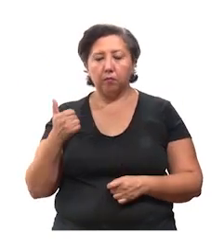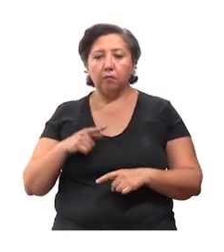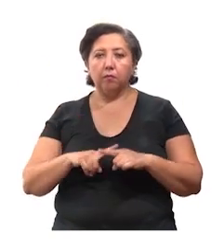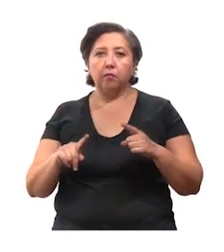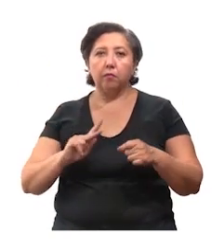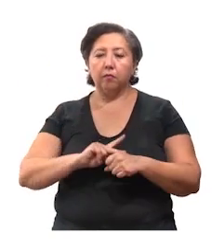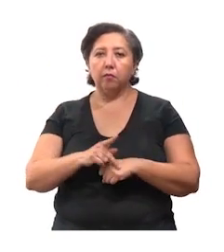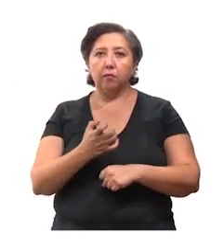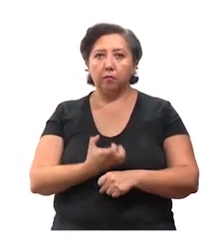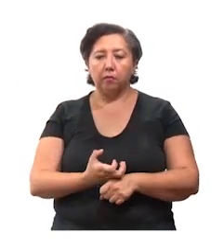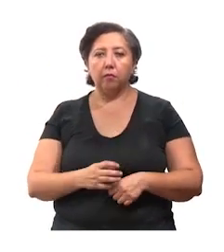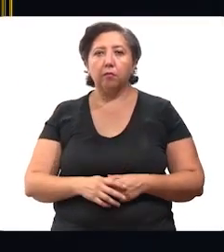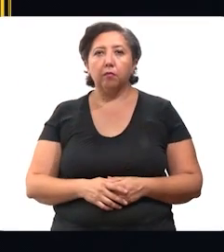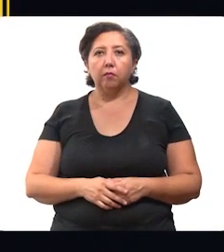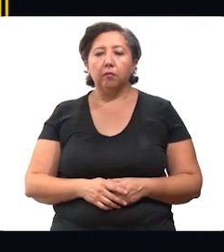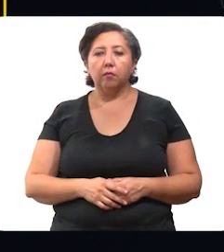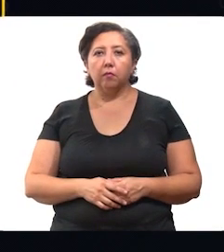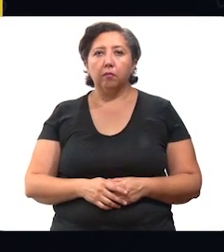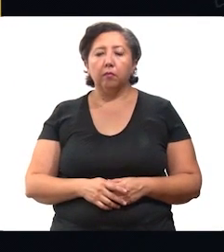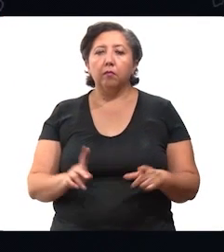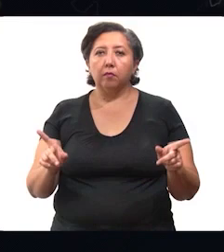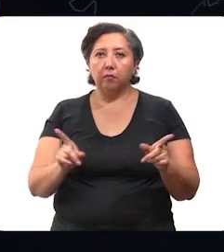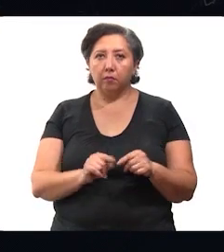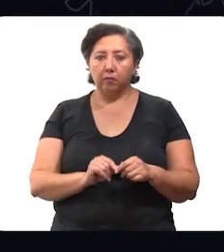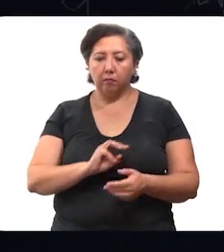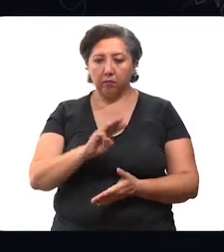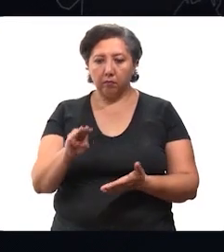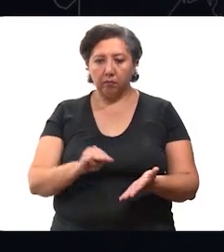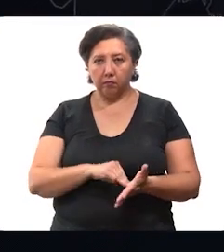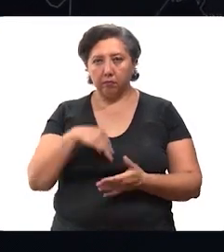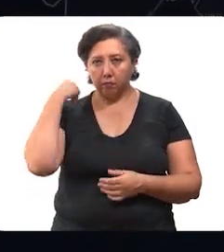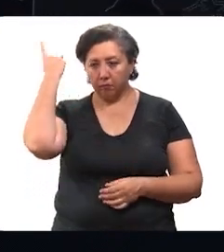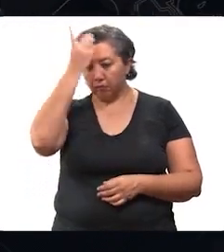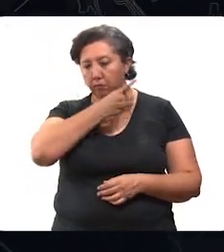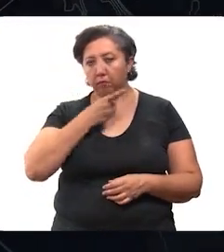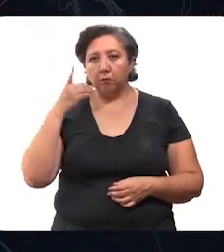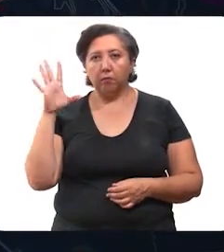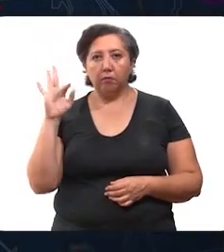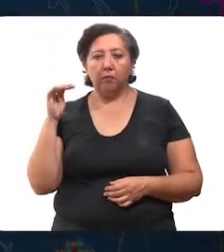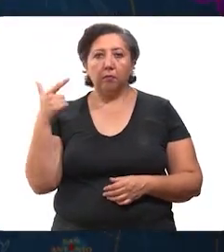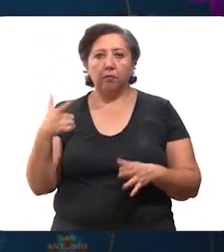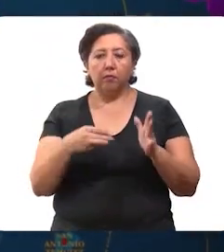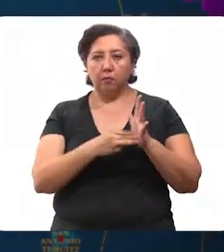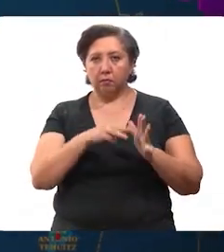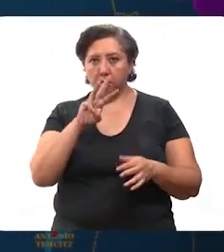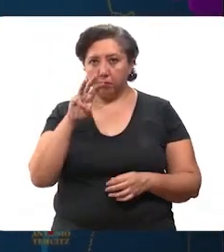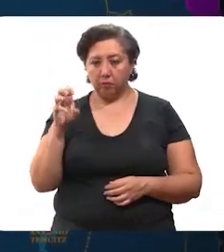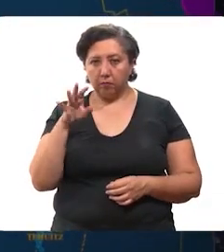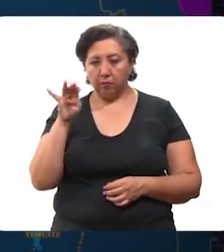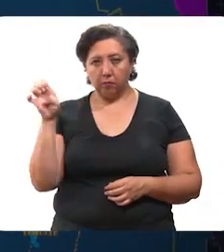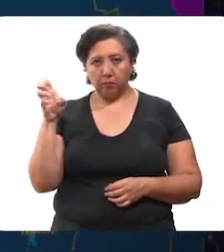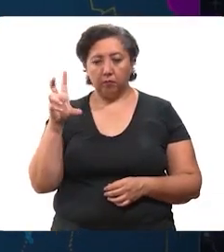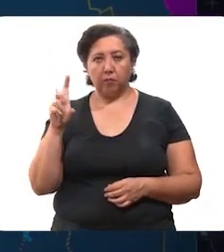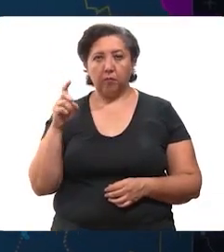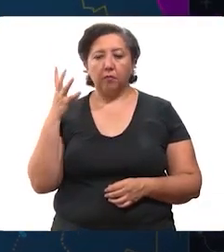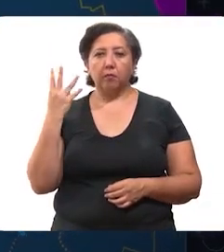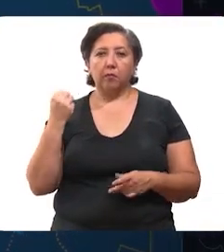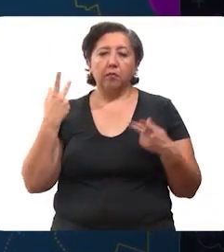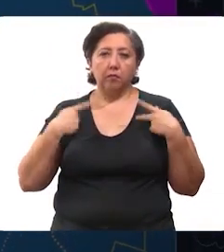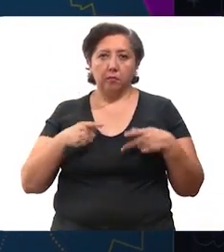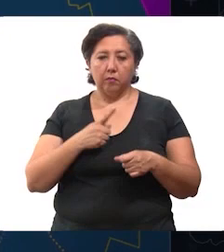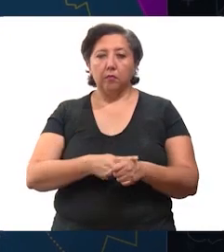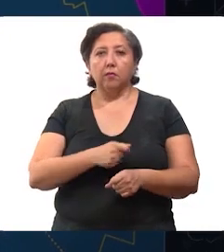otro país u otro estado. Específicamente en Mérida se han diagnosticado 47,439 personas